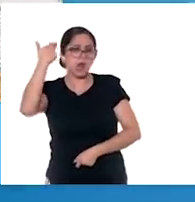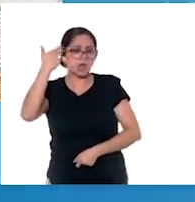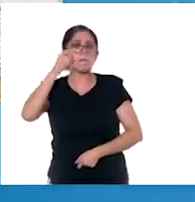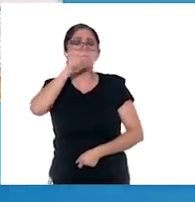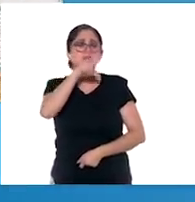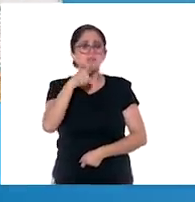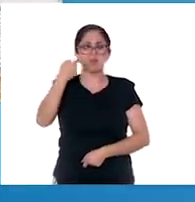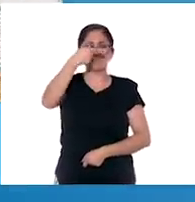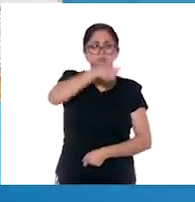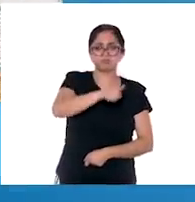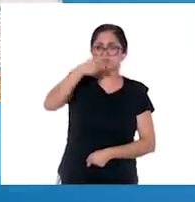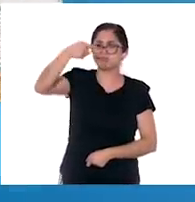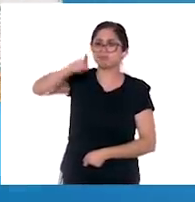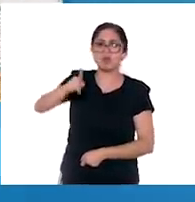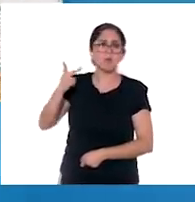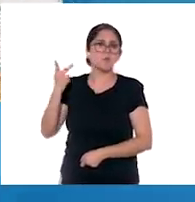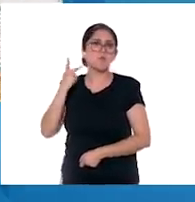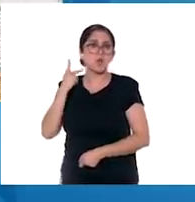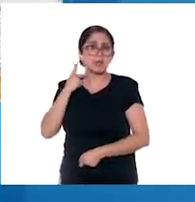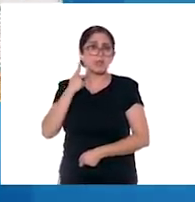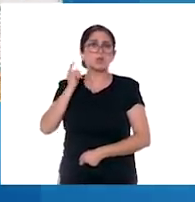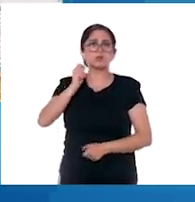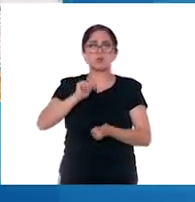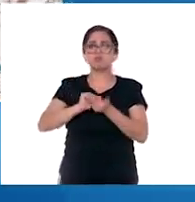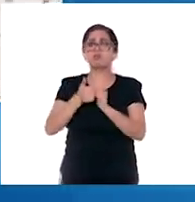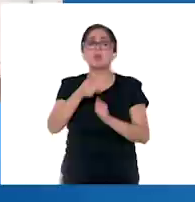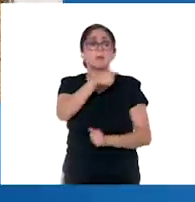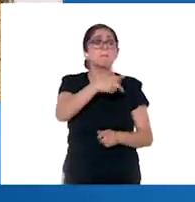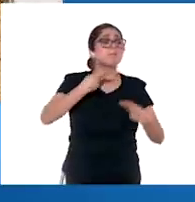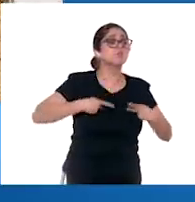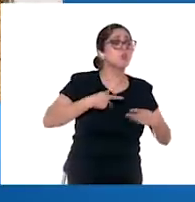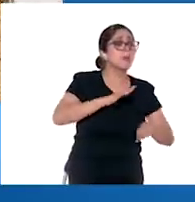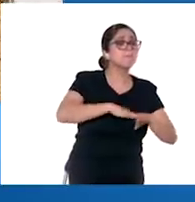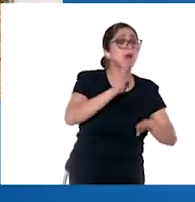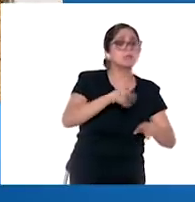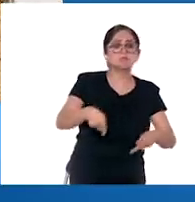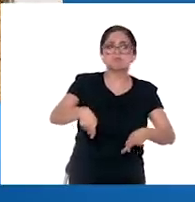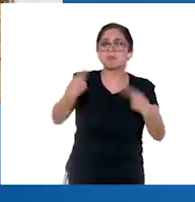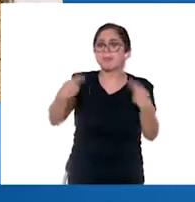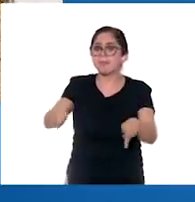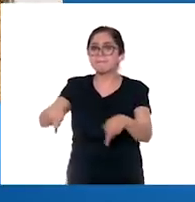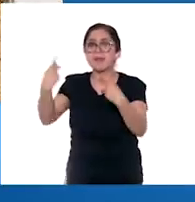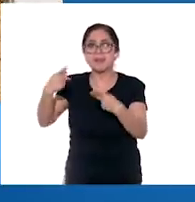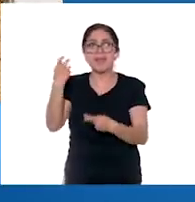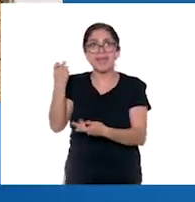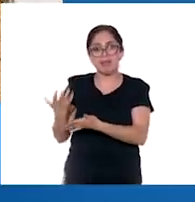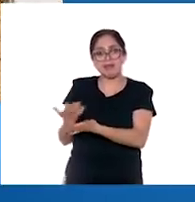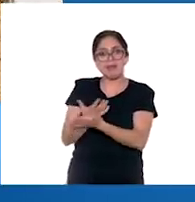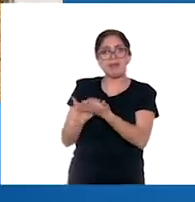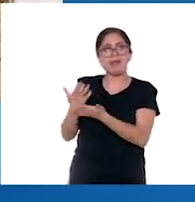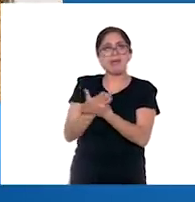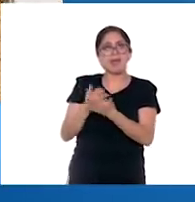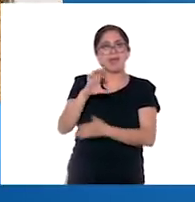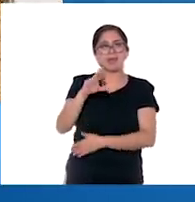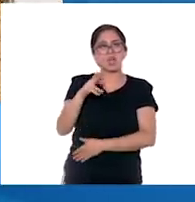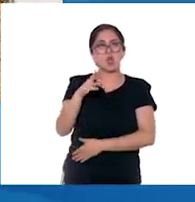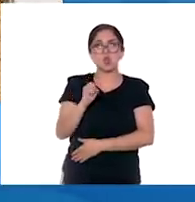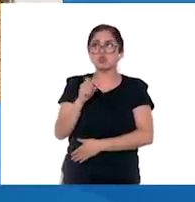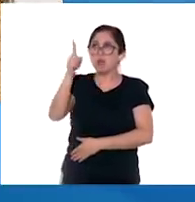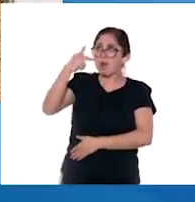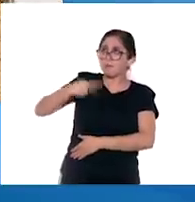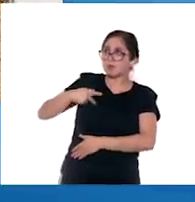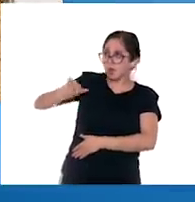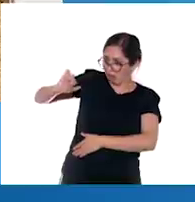cargos políticos importantes comenzaron a venderse al mejor postor. Esto benefició a los criollos, que podían acceder a algunos cargos.